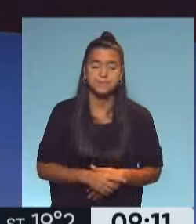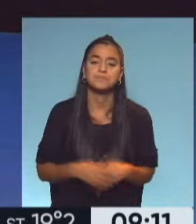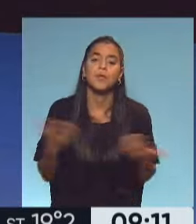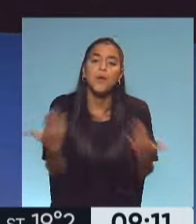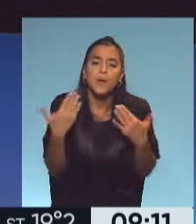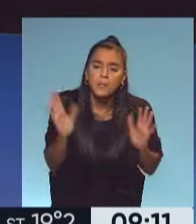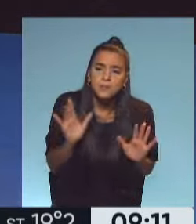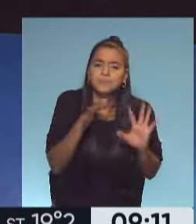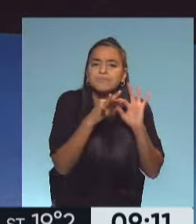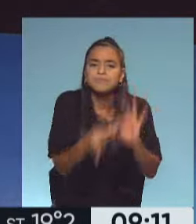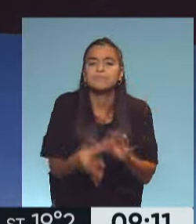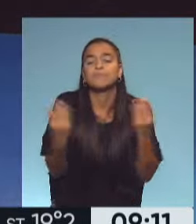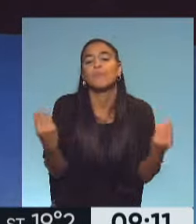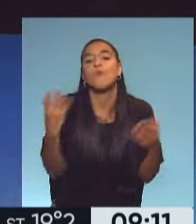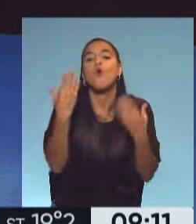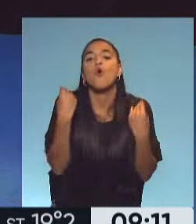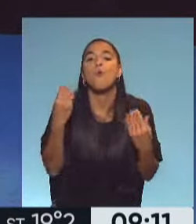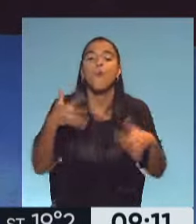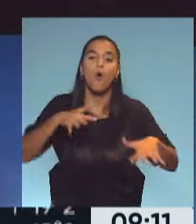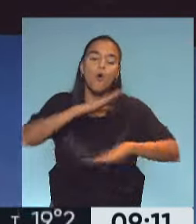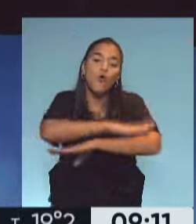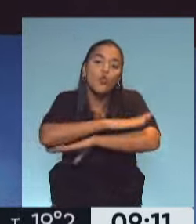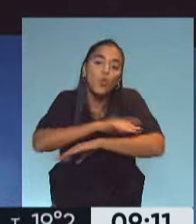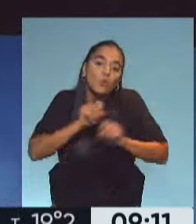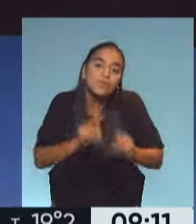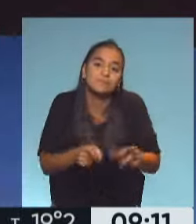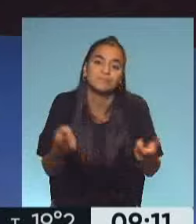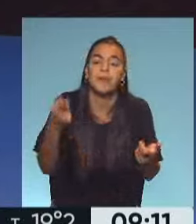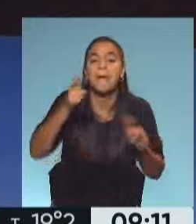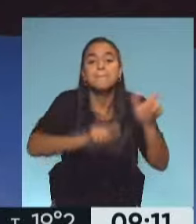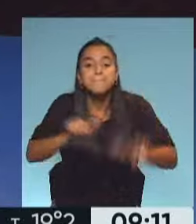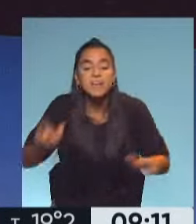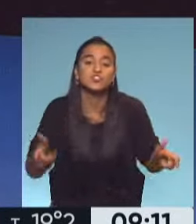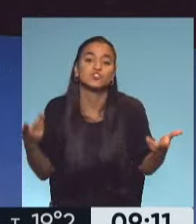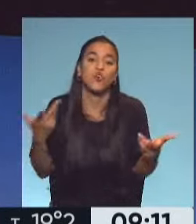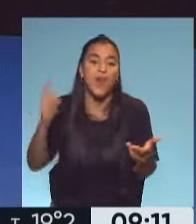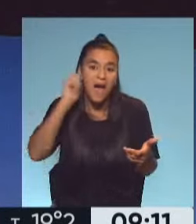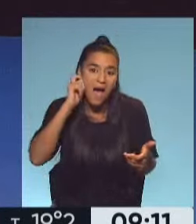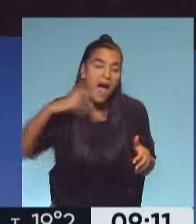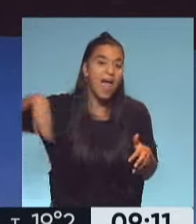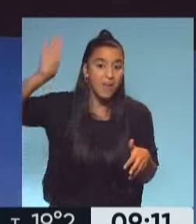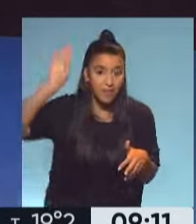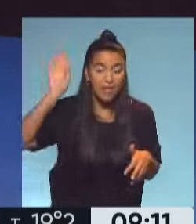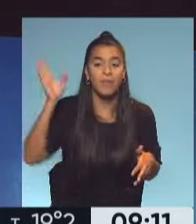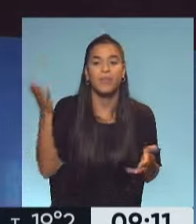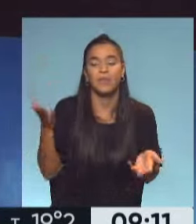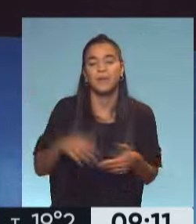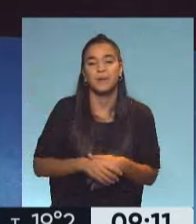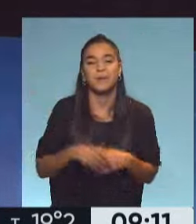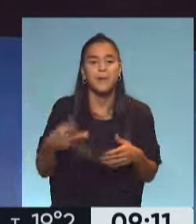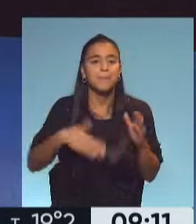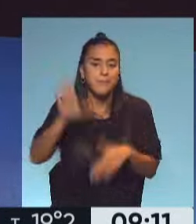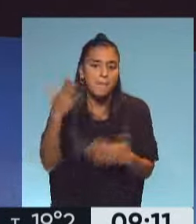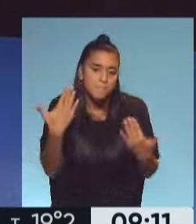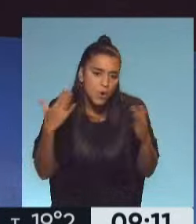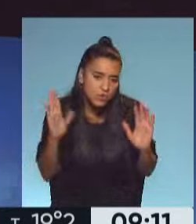Posiblemente tenga que ver con las conductas. Posiblemente la gente que tiene un poco más años, a su vez, tiene más